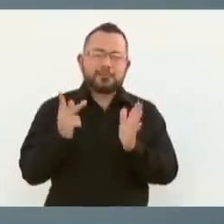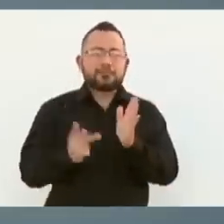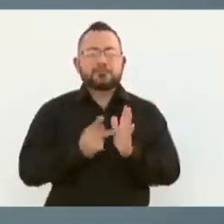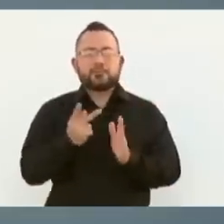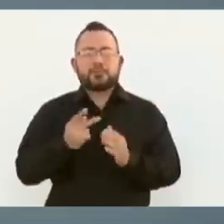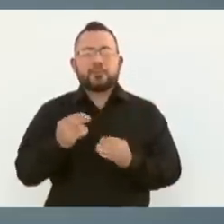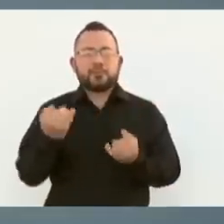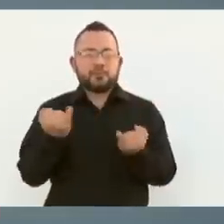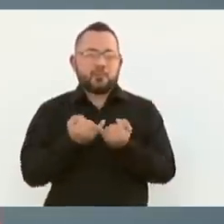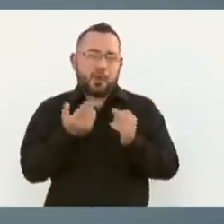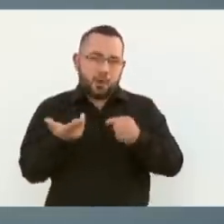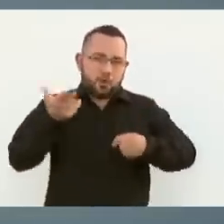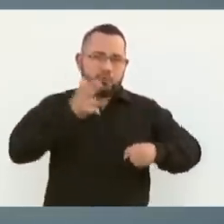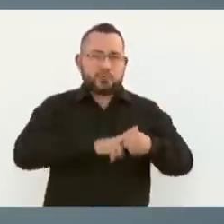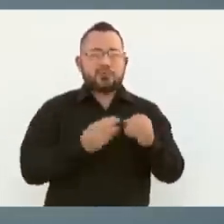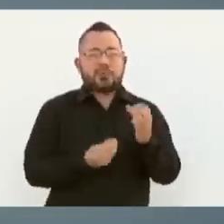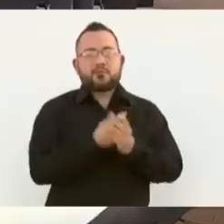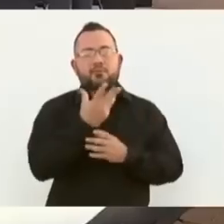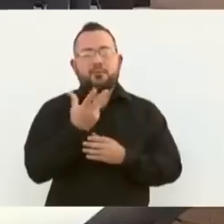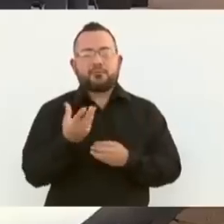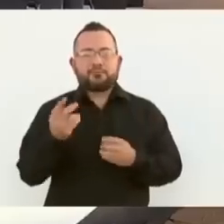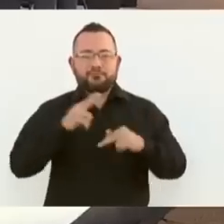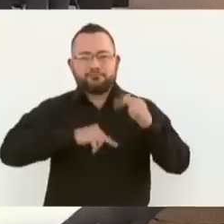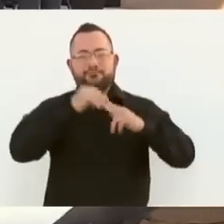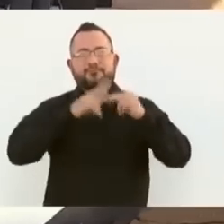unidad médica familiar. Gracias a todos.